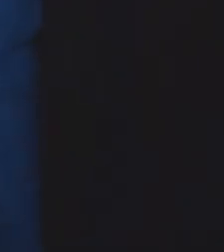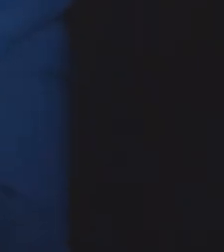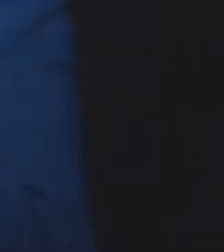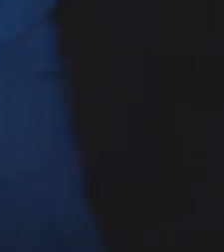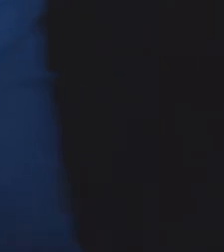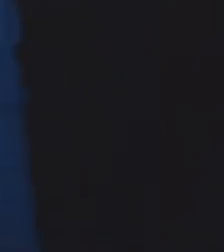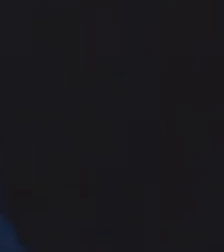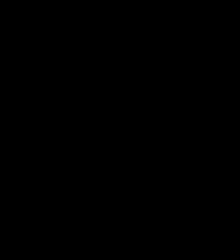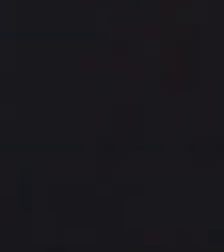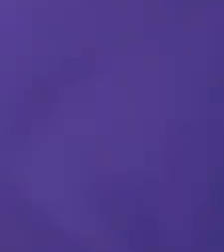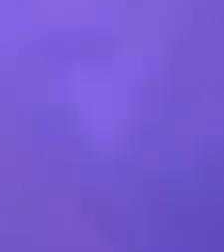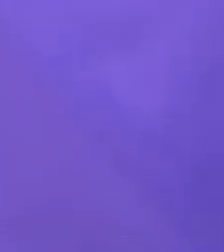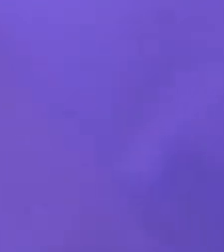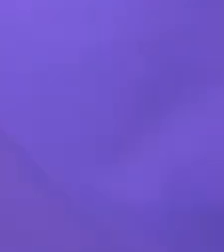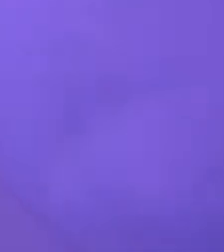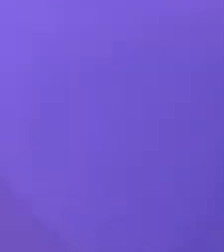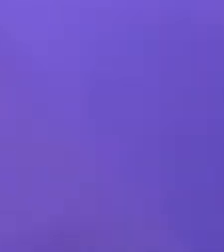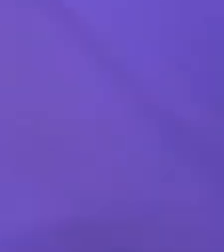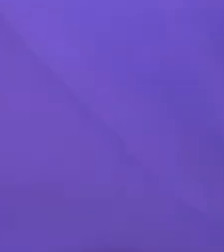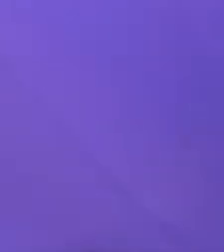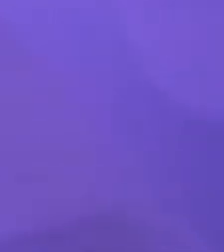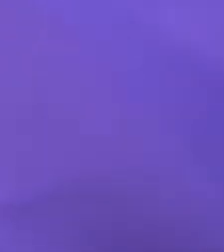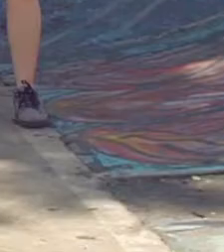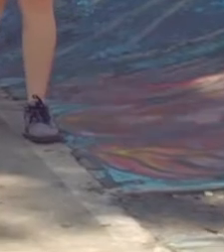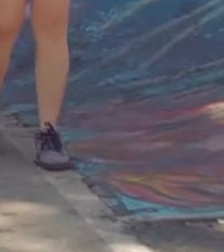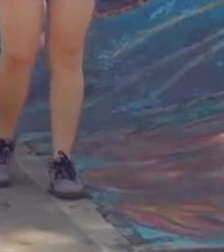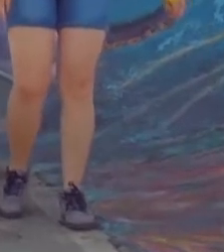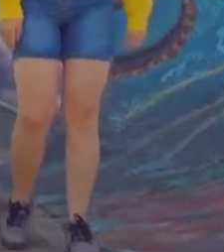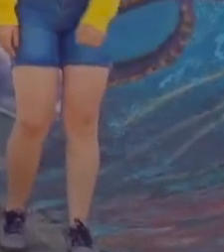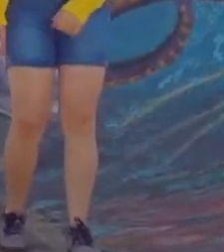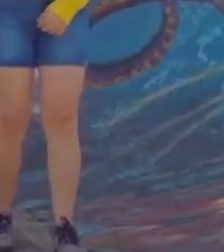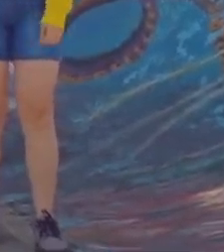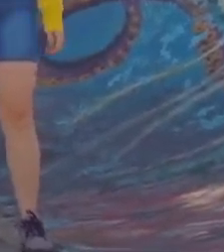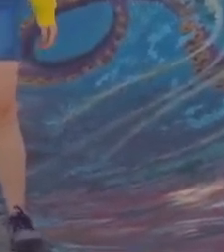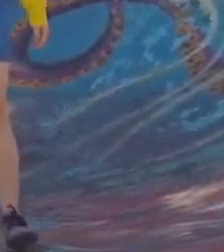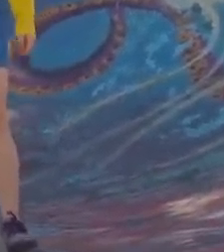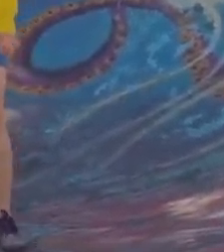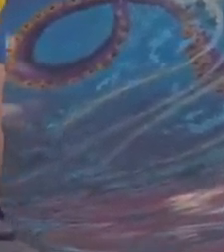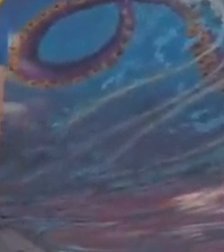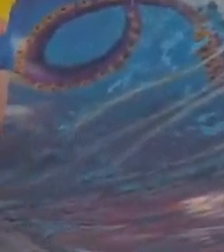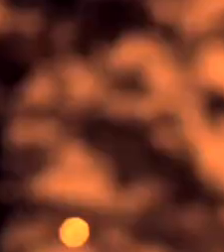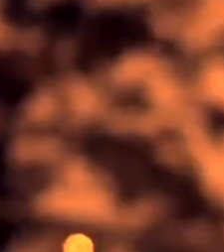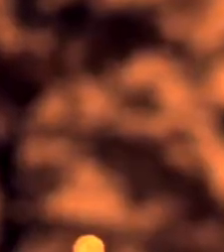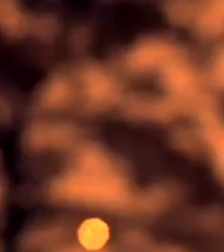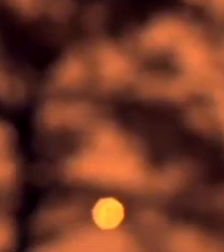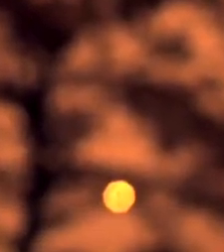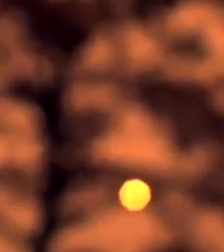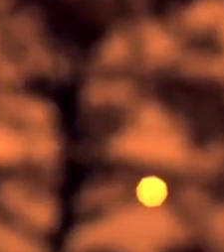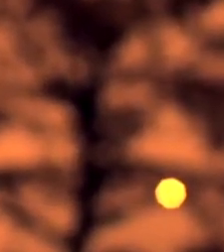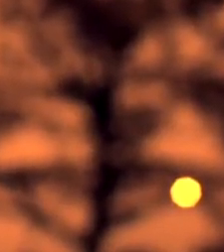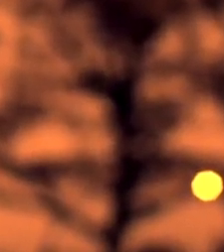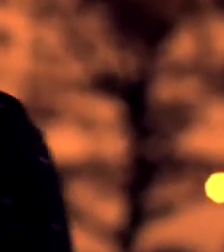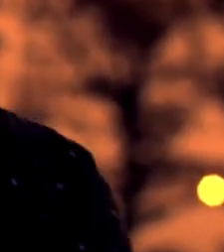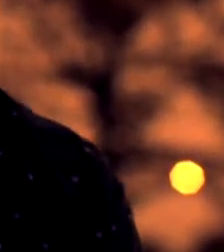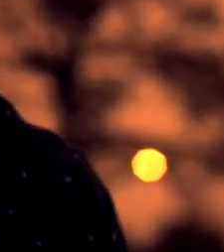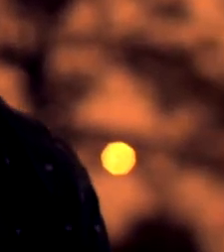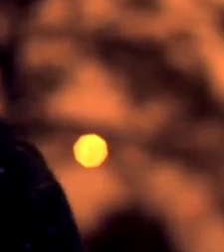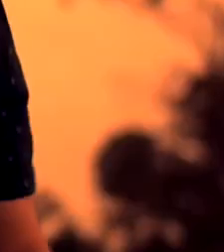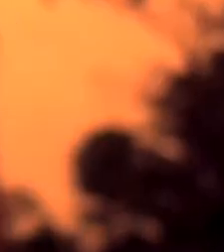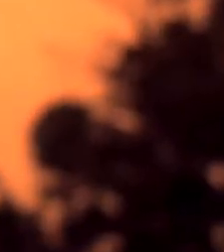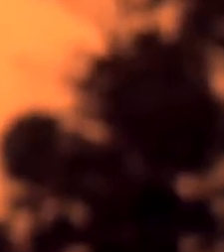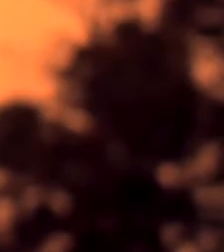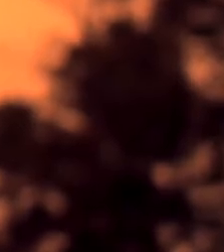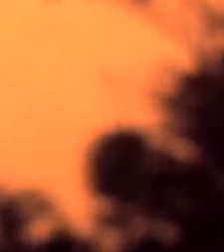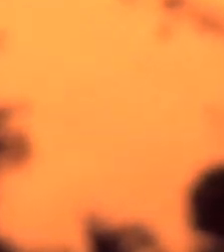agresiones policiales. Somos otros antes y después. Socios de tener el ciclo al revés. La pandemia, un drama y nuestro tránsito